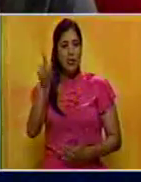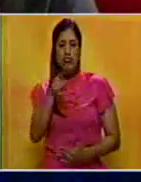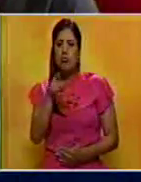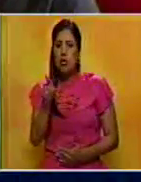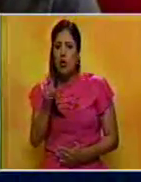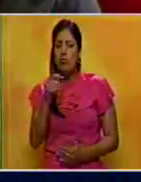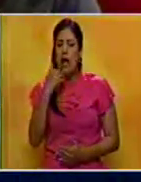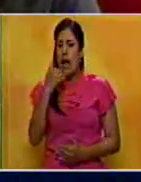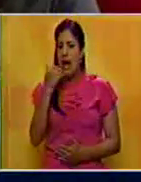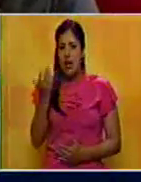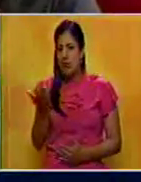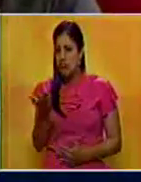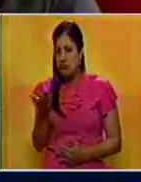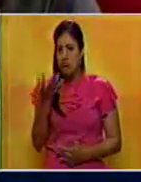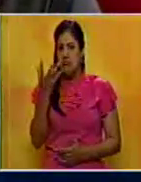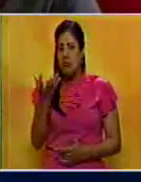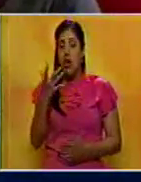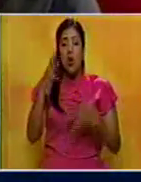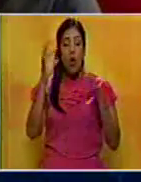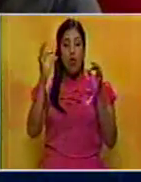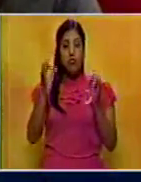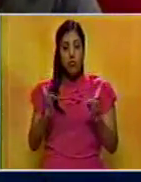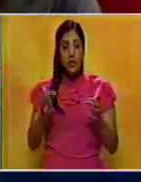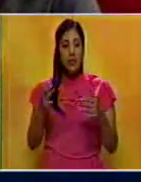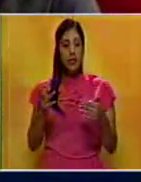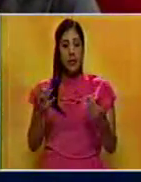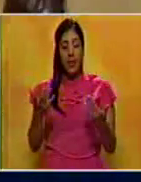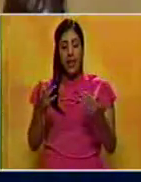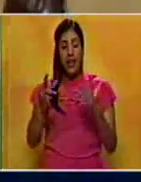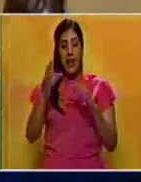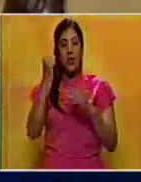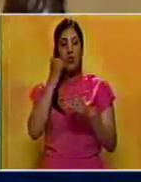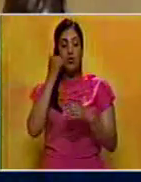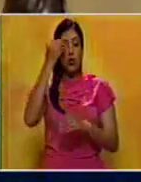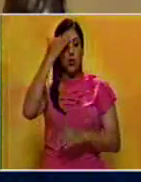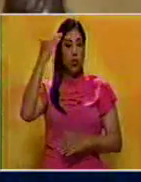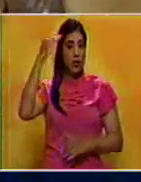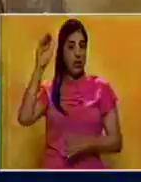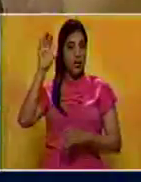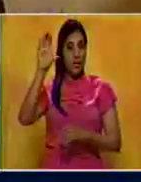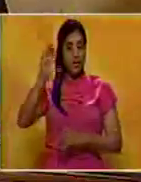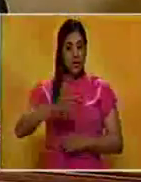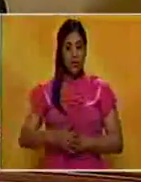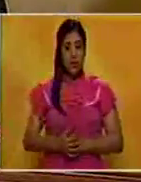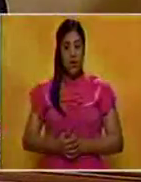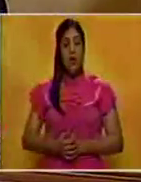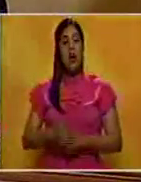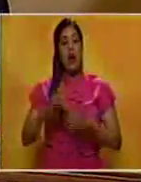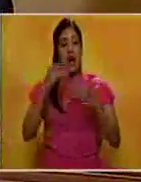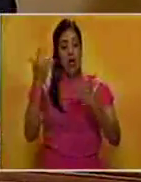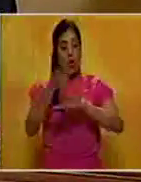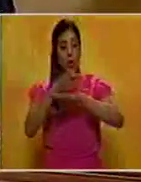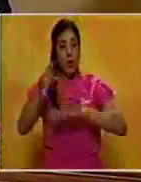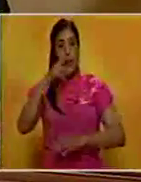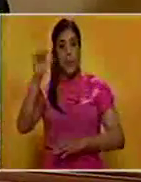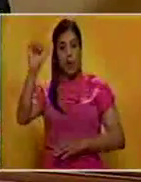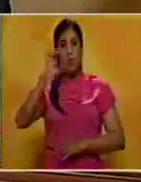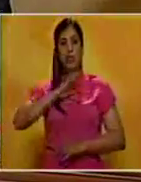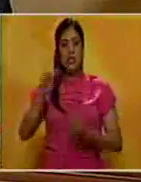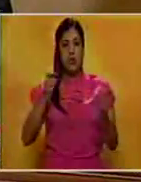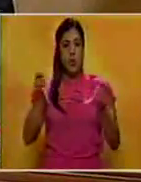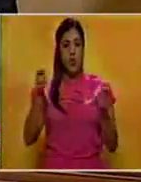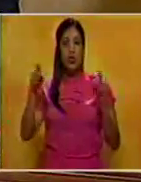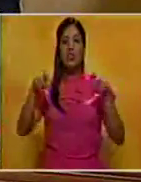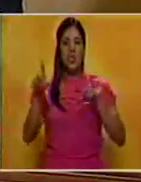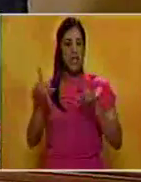hubo o no la configuración del delito de traición a la patria. Aclaró que el gobierno de Nicolás Maduro ha tomado las